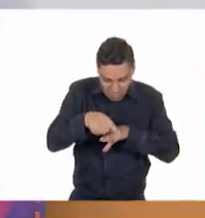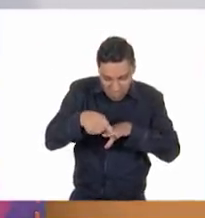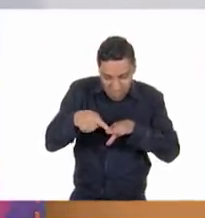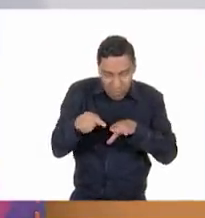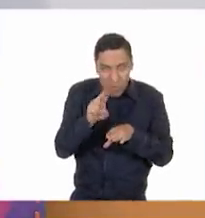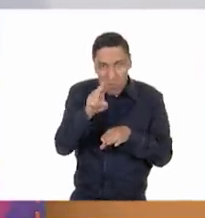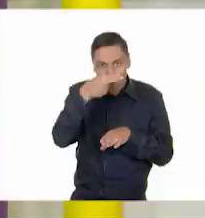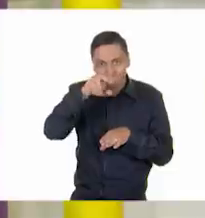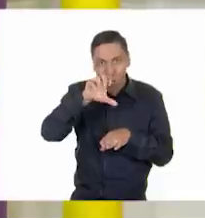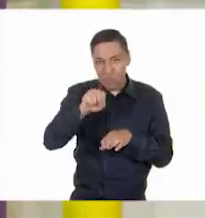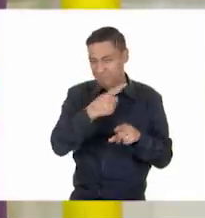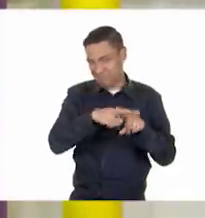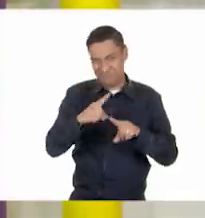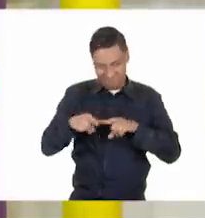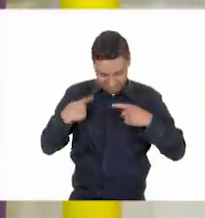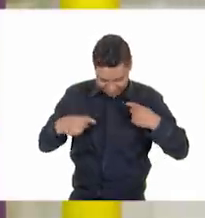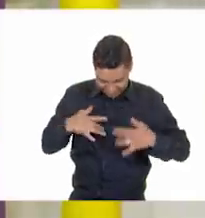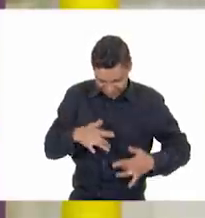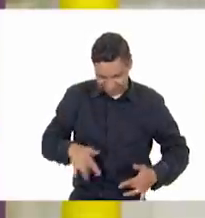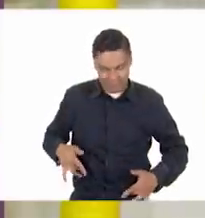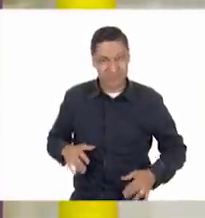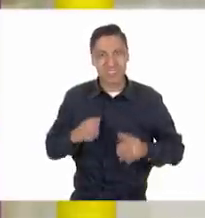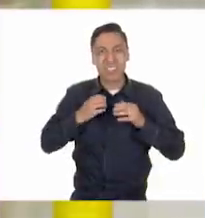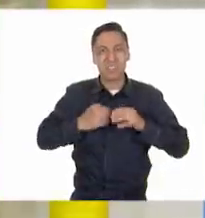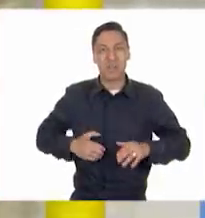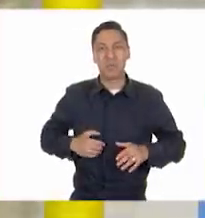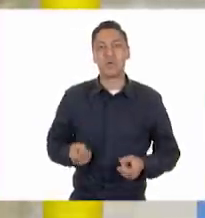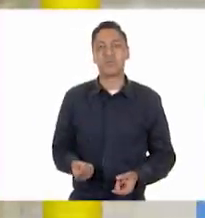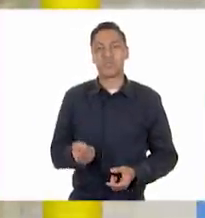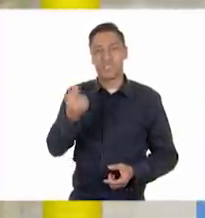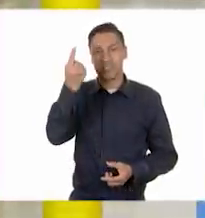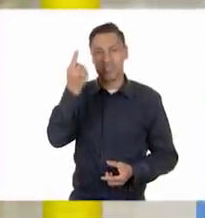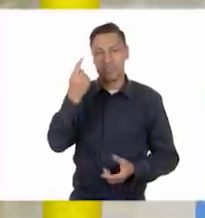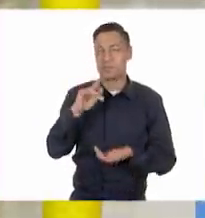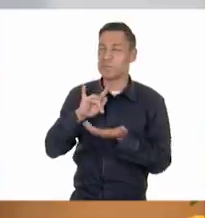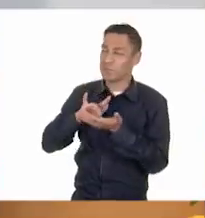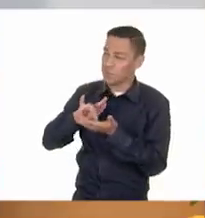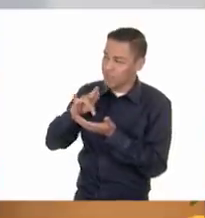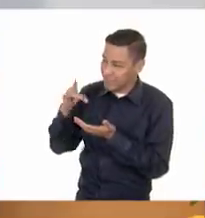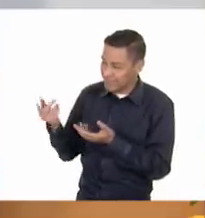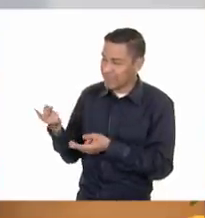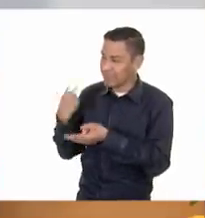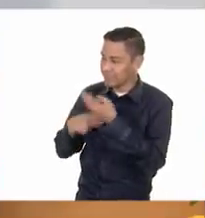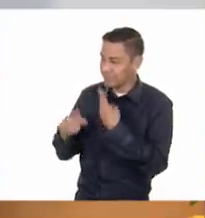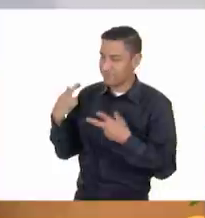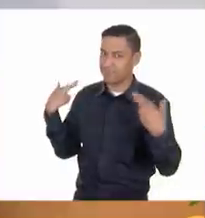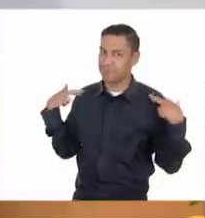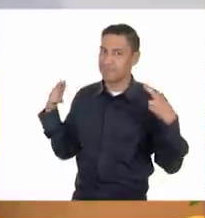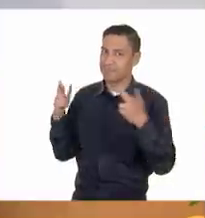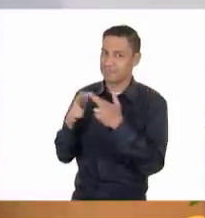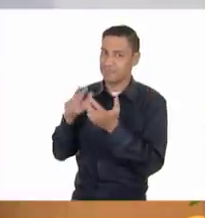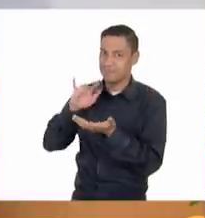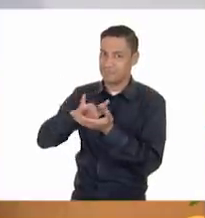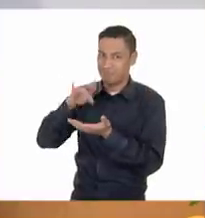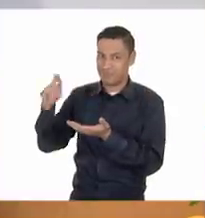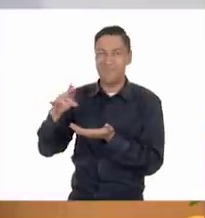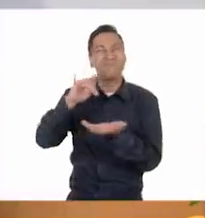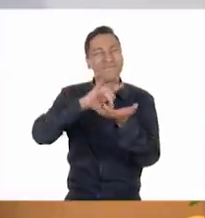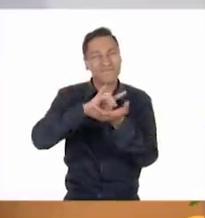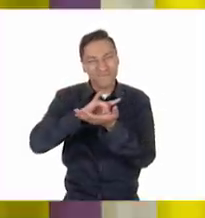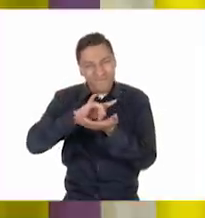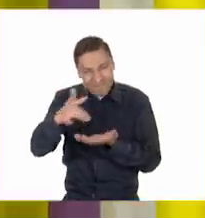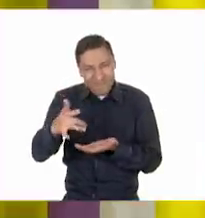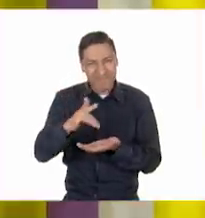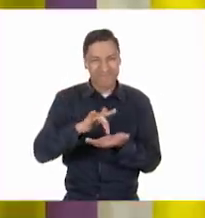interesante. Maestra Leni, como siempre, te agradecemos con todo el corazón. Gracias, Oscar. Y gracias a todos los alumnos y alumnas que nos vieran.